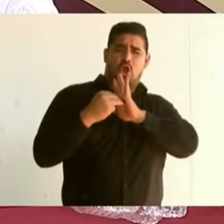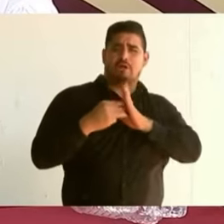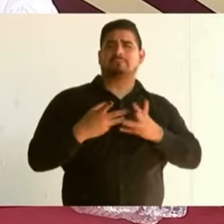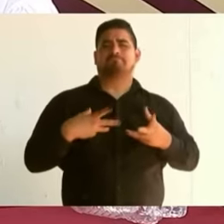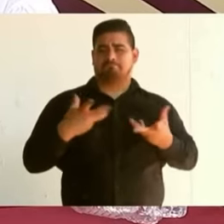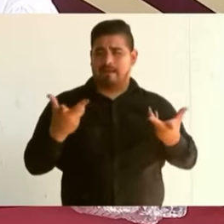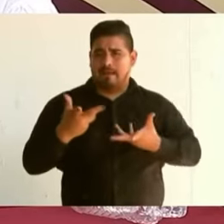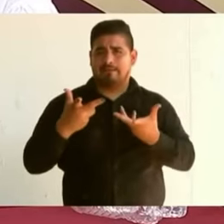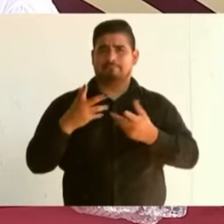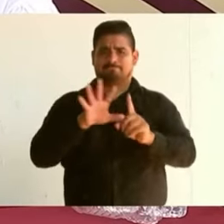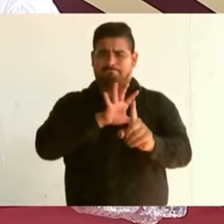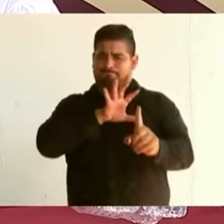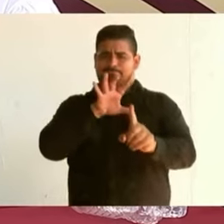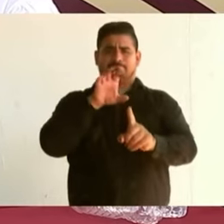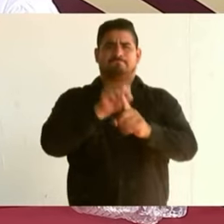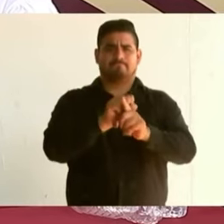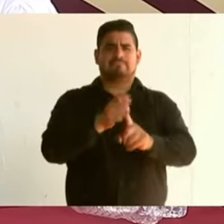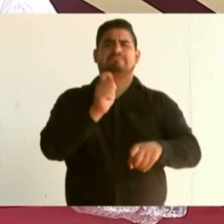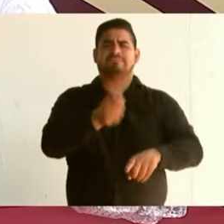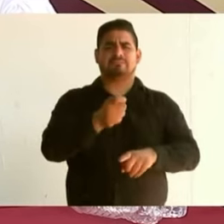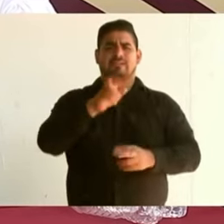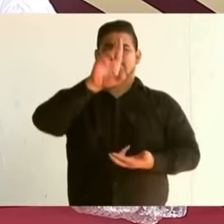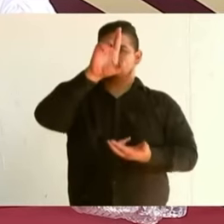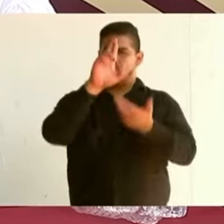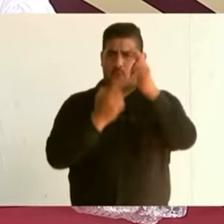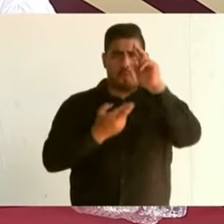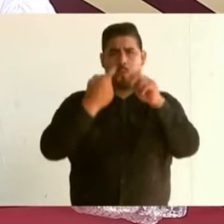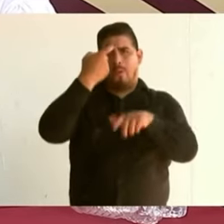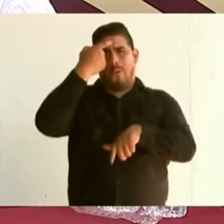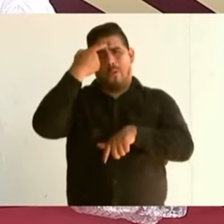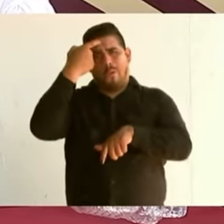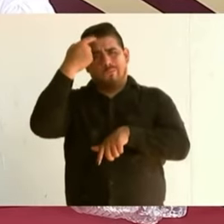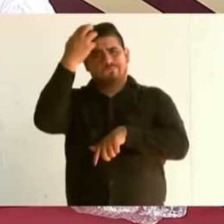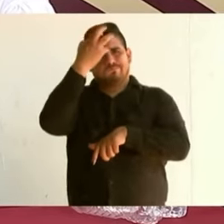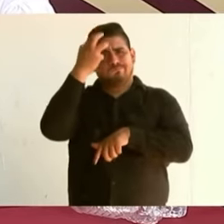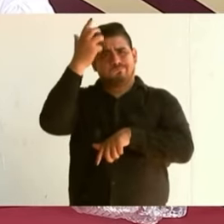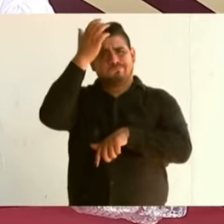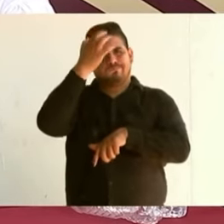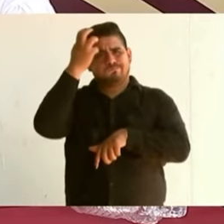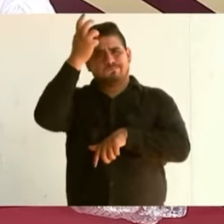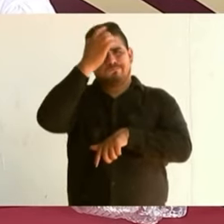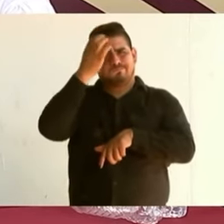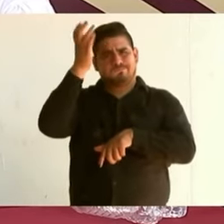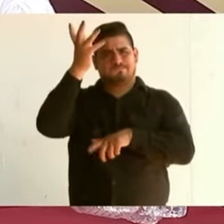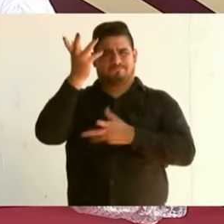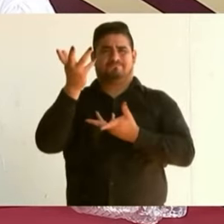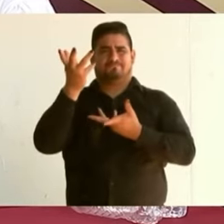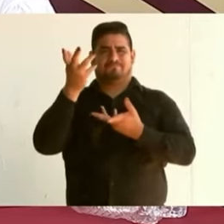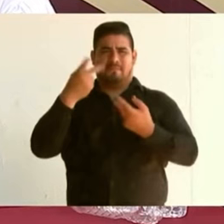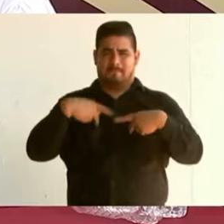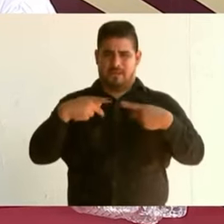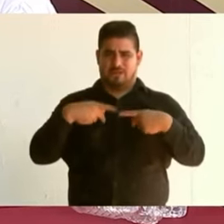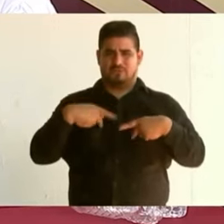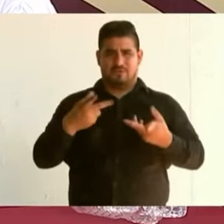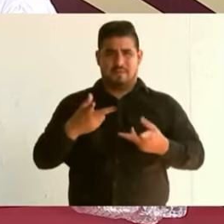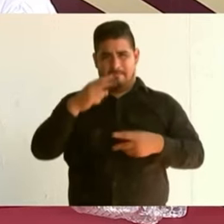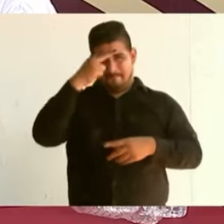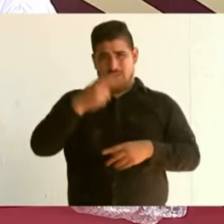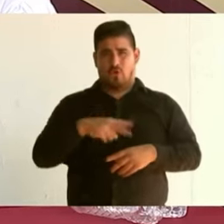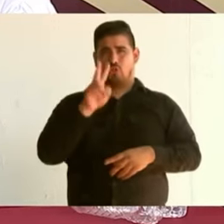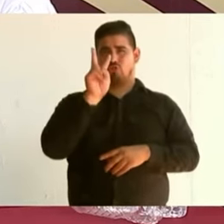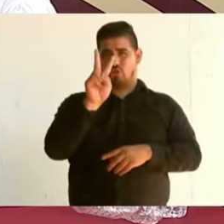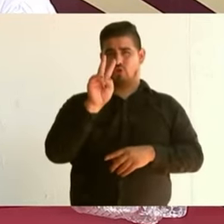más difícil, la revolución de las conciencias del pueblo de México, que el 2 de junio del